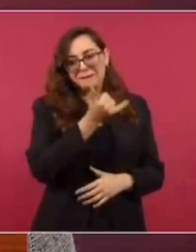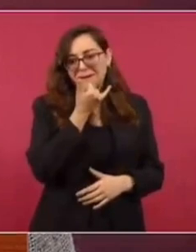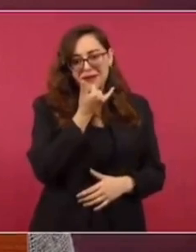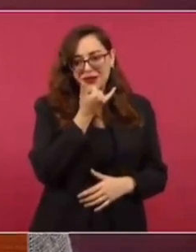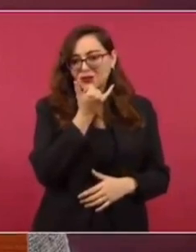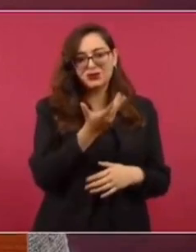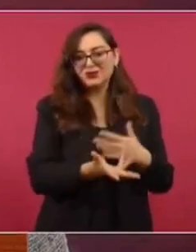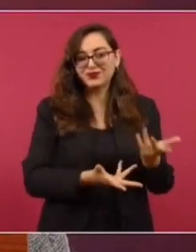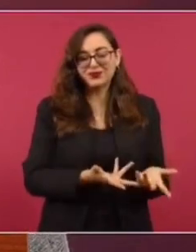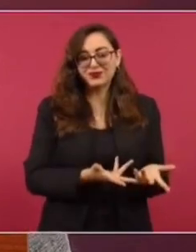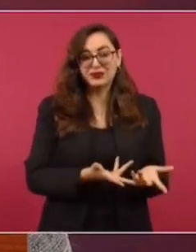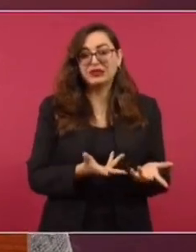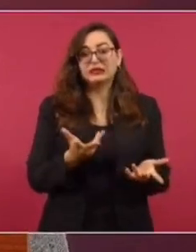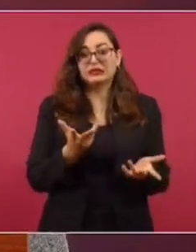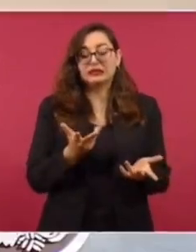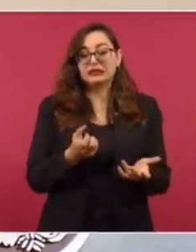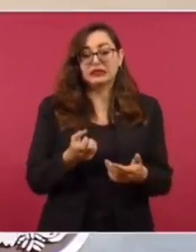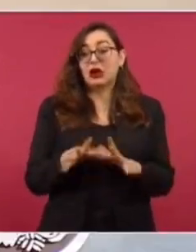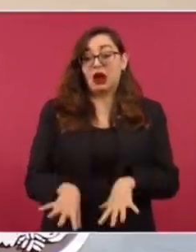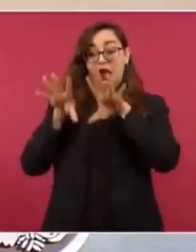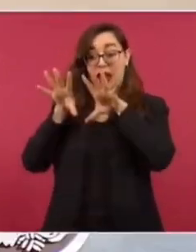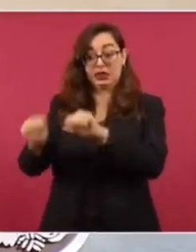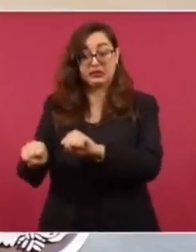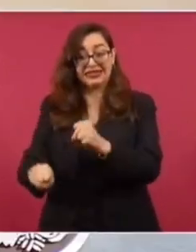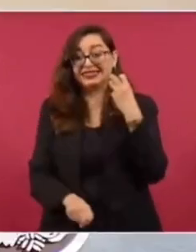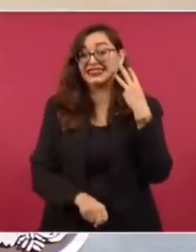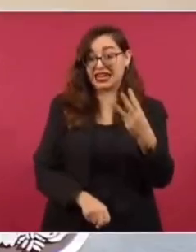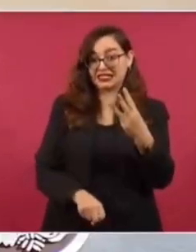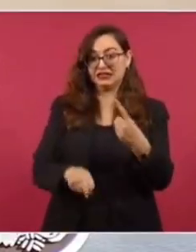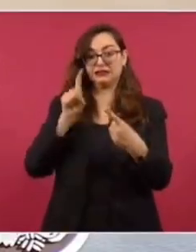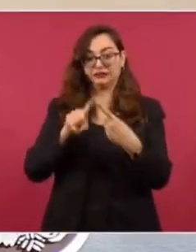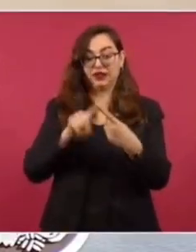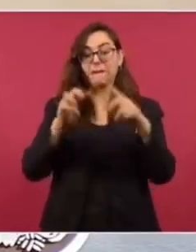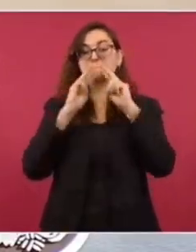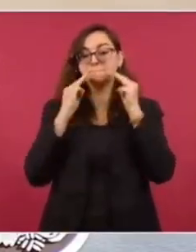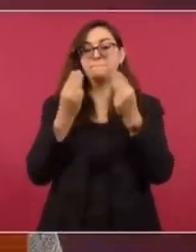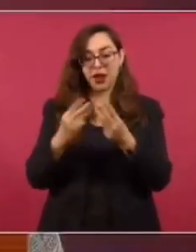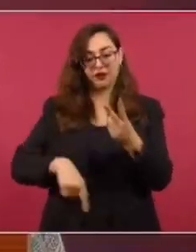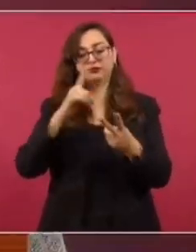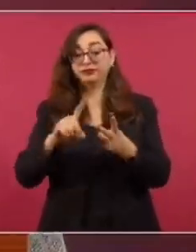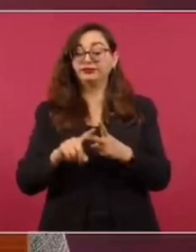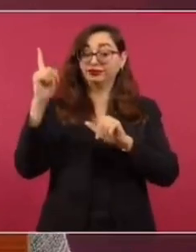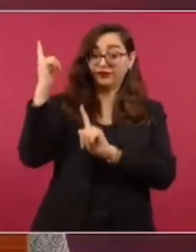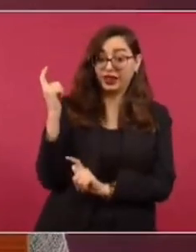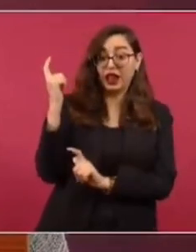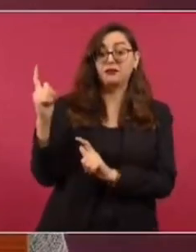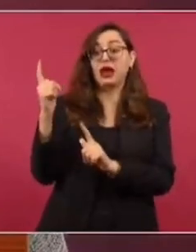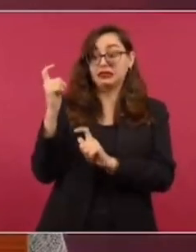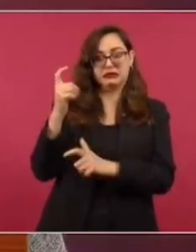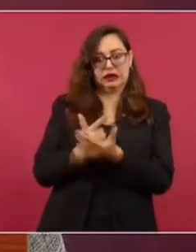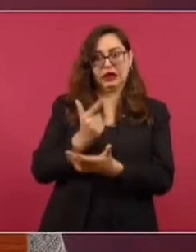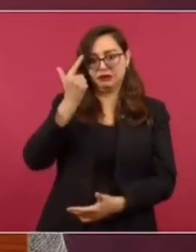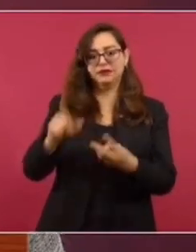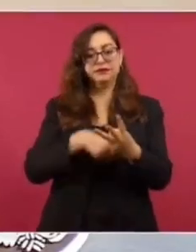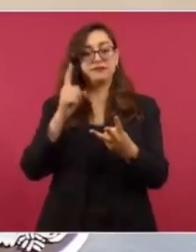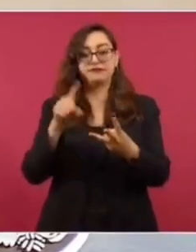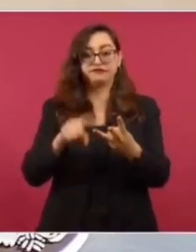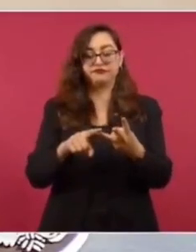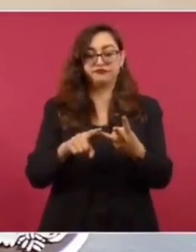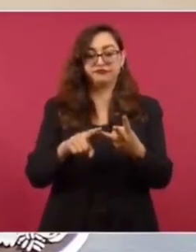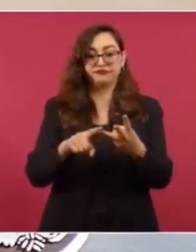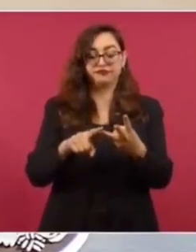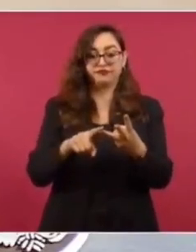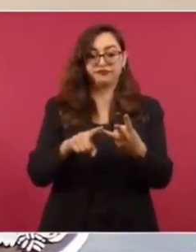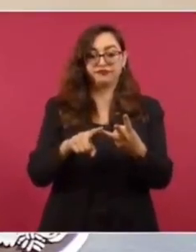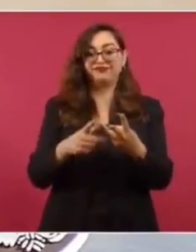anterior, le repito, al momento tres delitos de los que les puedo comentar. Uno que tiene que ver con delincuencia organizada, otra es la posesión de armas de fuego, de su exclusivo para el Ejército y la otra